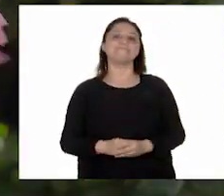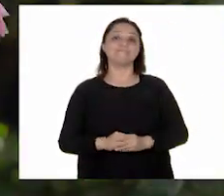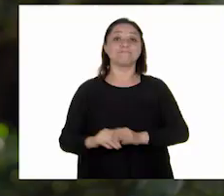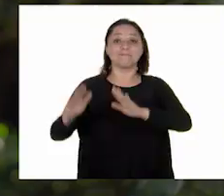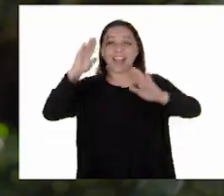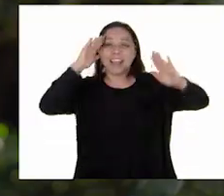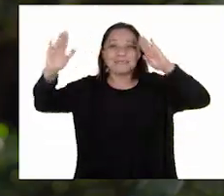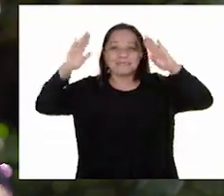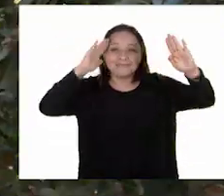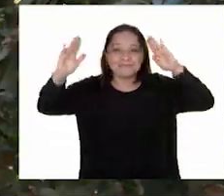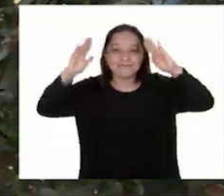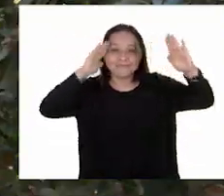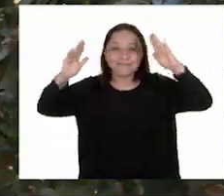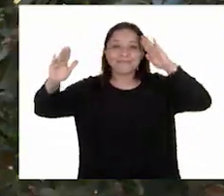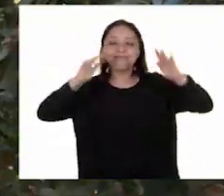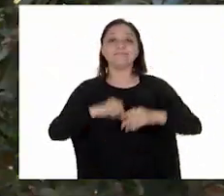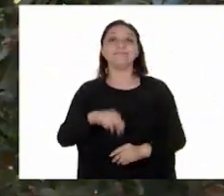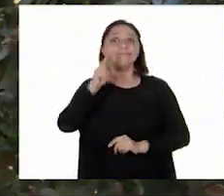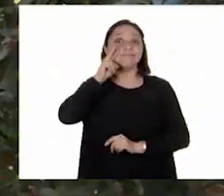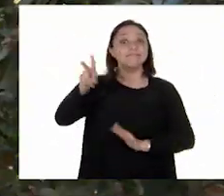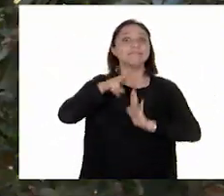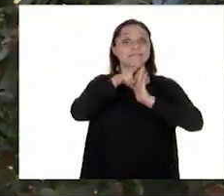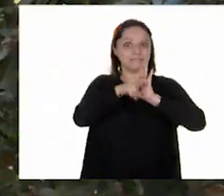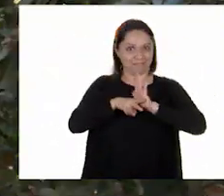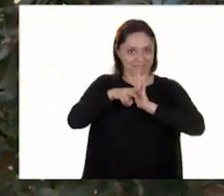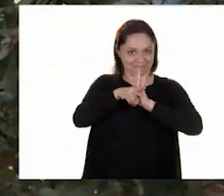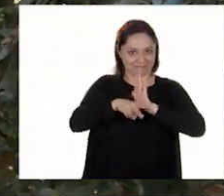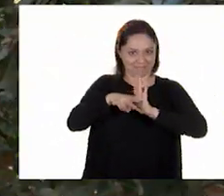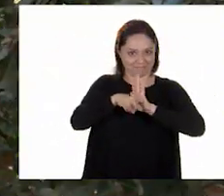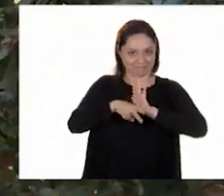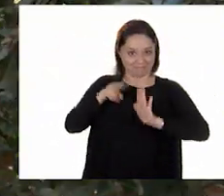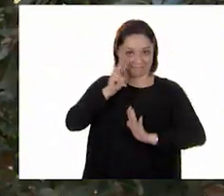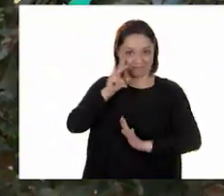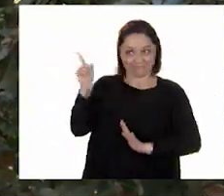¡Hola! Vamos a ver el siguiente video.